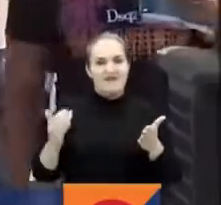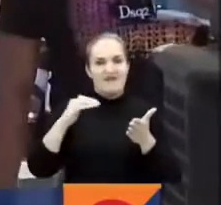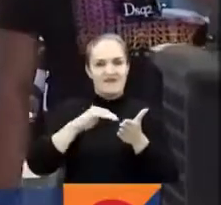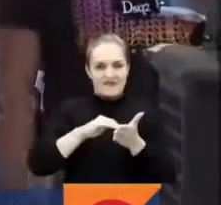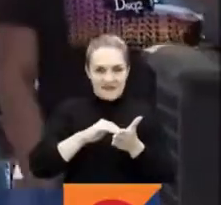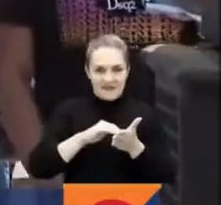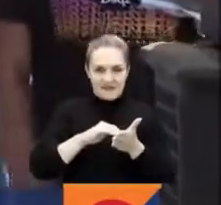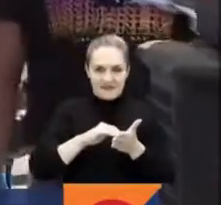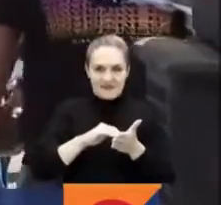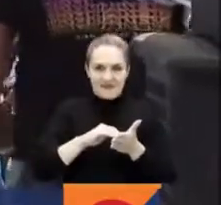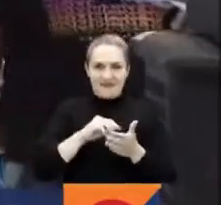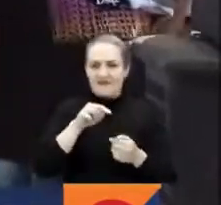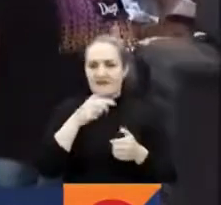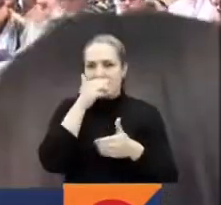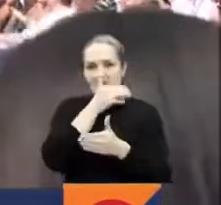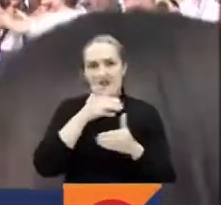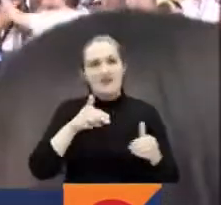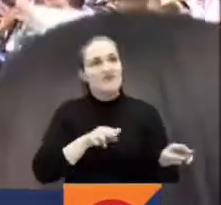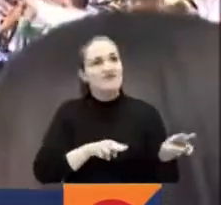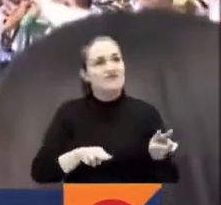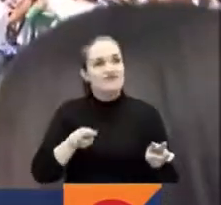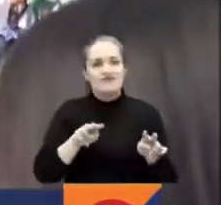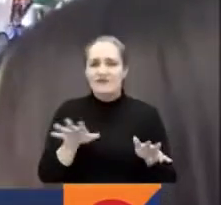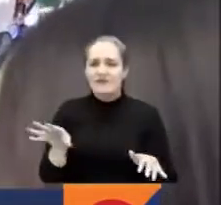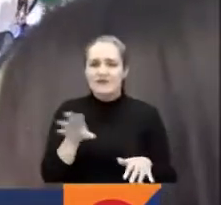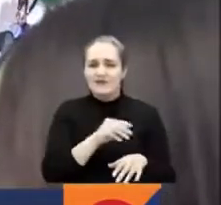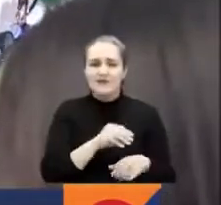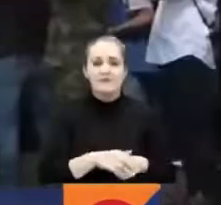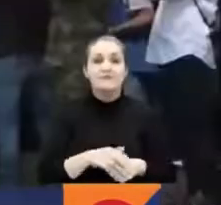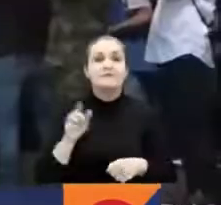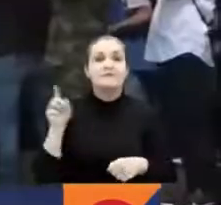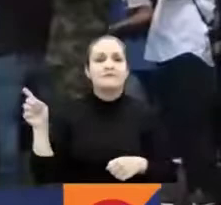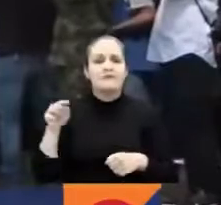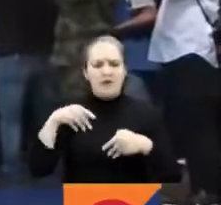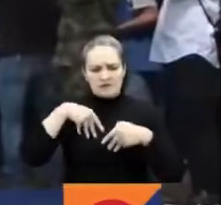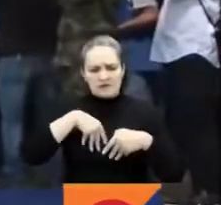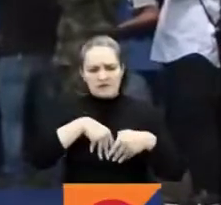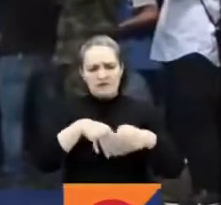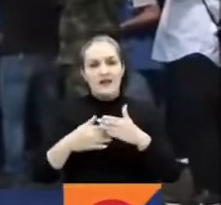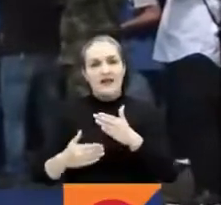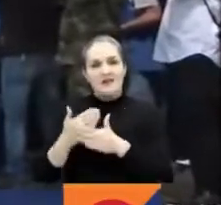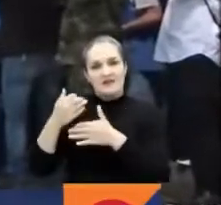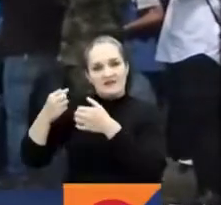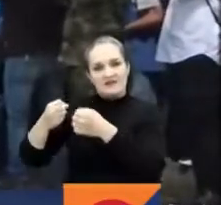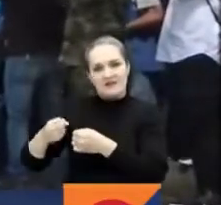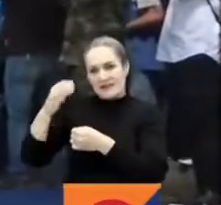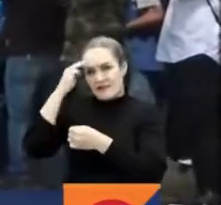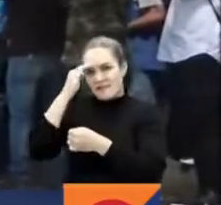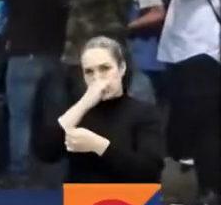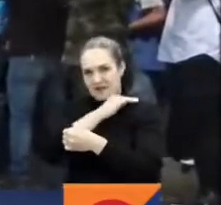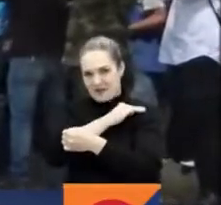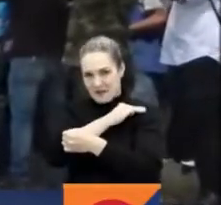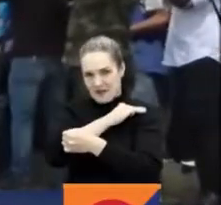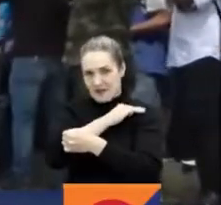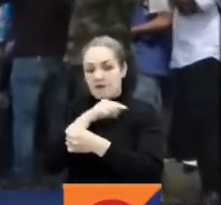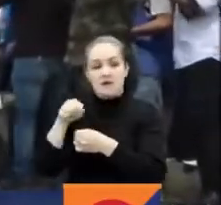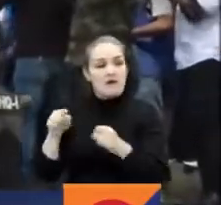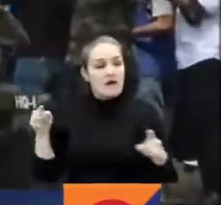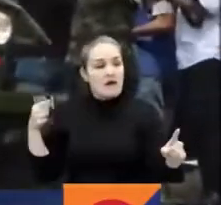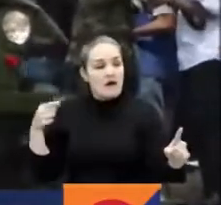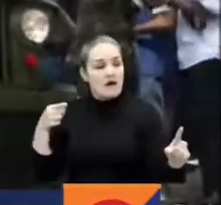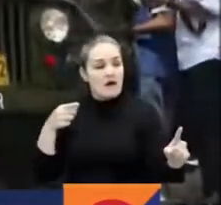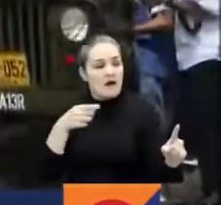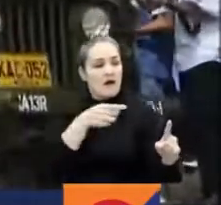para el niño de los niños, para el niño de todos. Los uniformados iniciaron el trayecto en el batallón Pedro Justo Berrío. A las 2 de la tarde finalizará en el